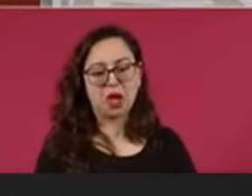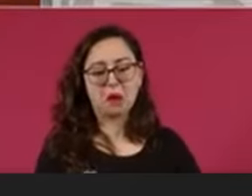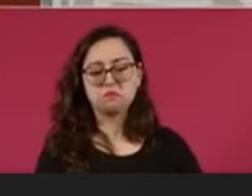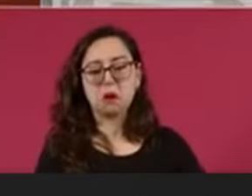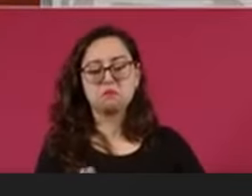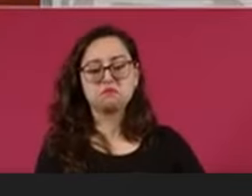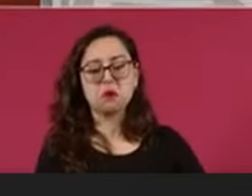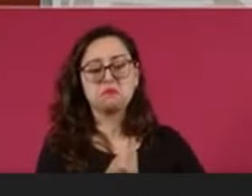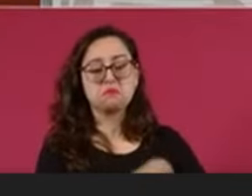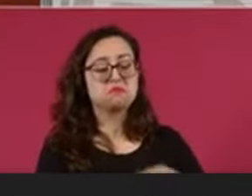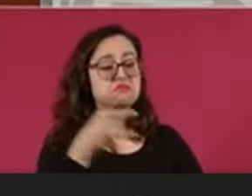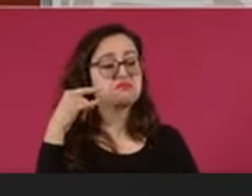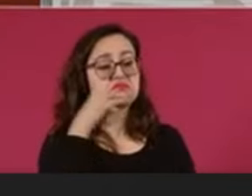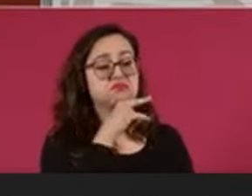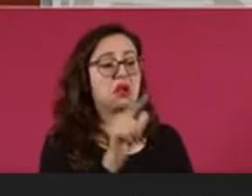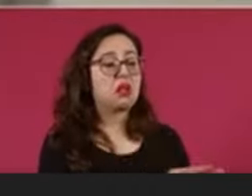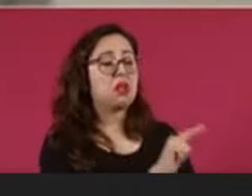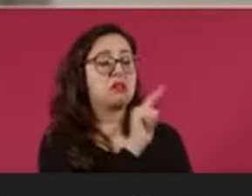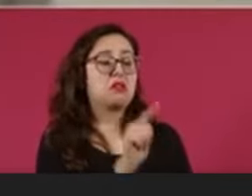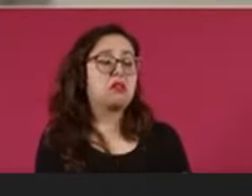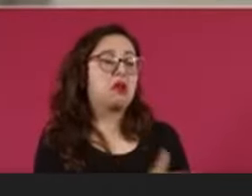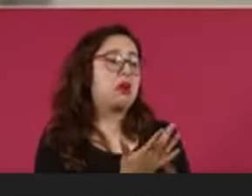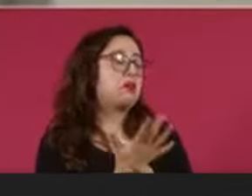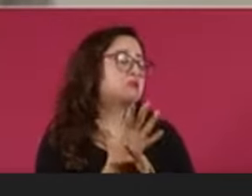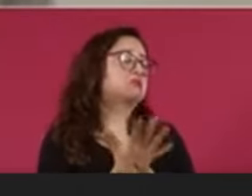hipócrita de que la ley es la ley.